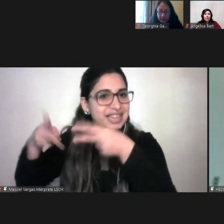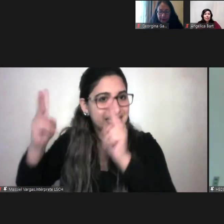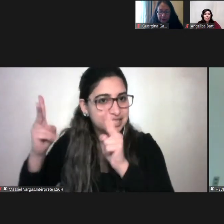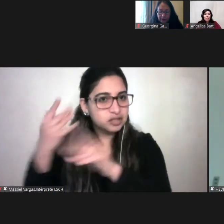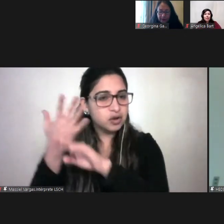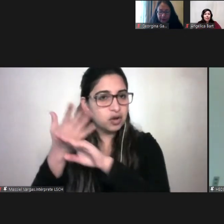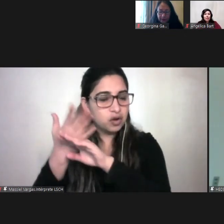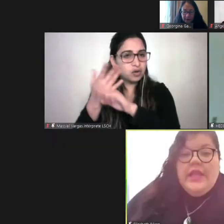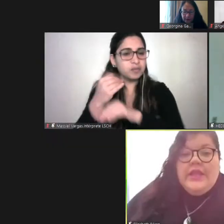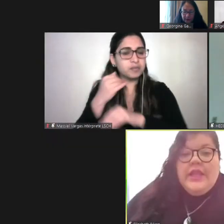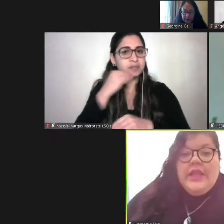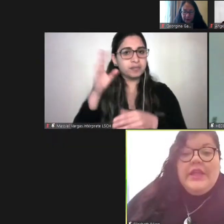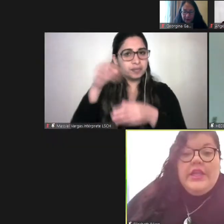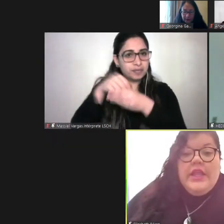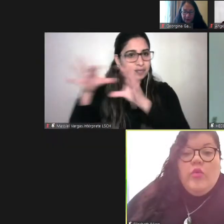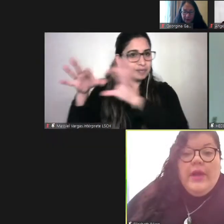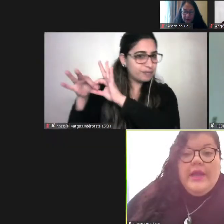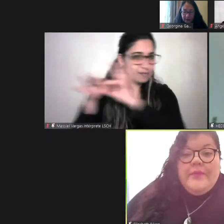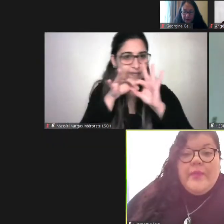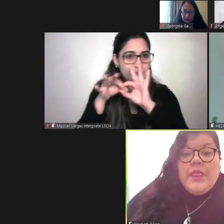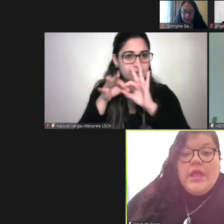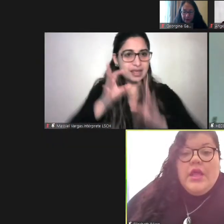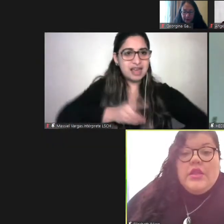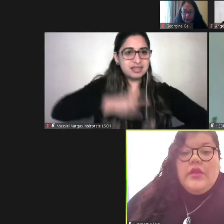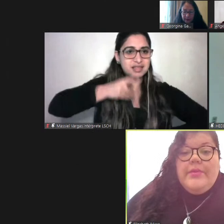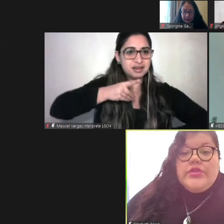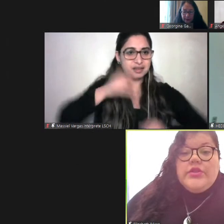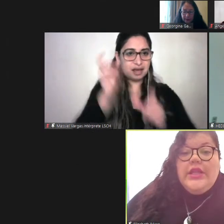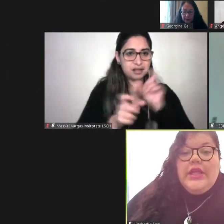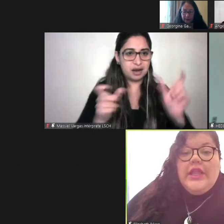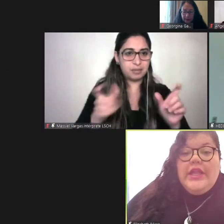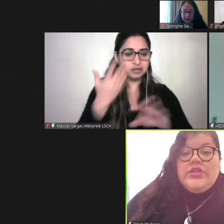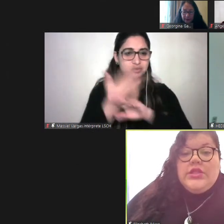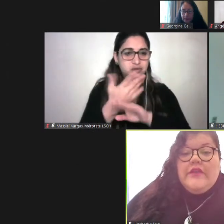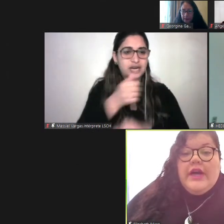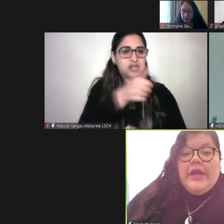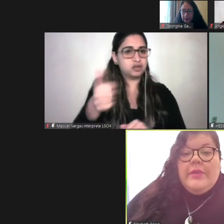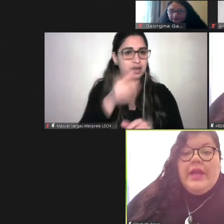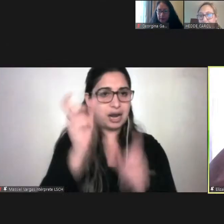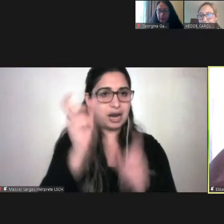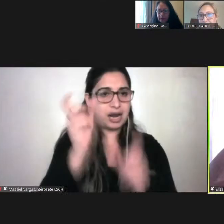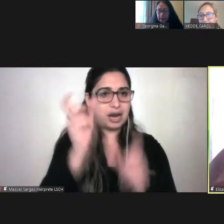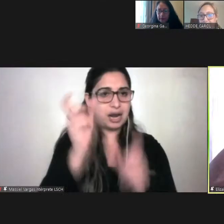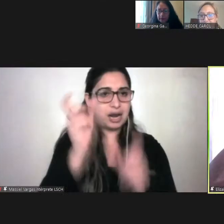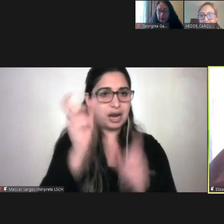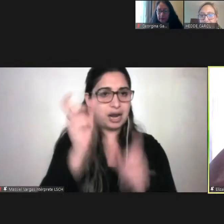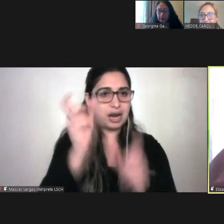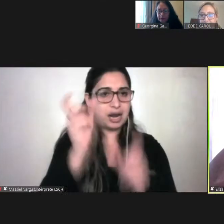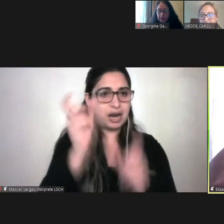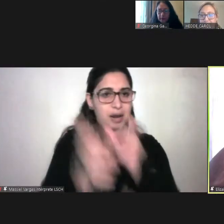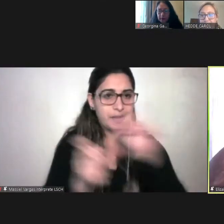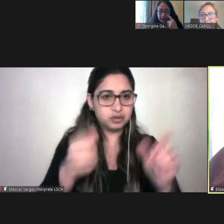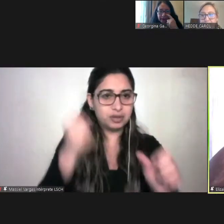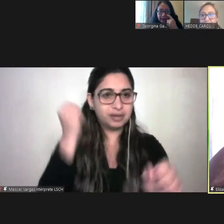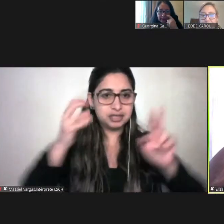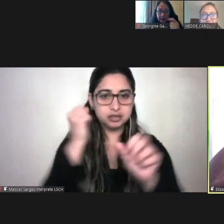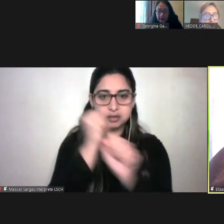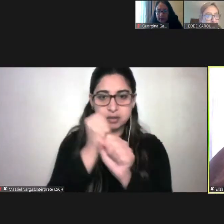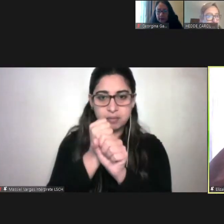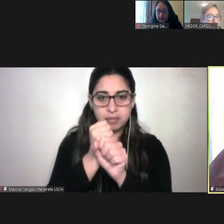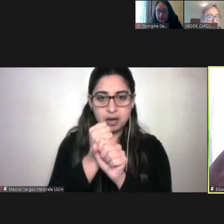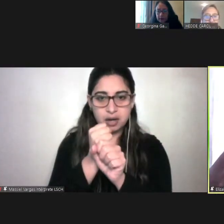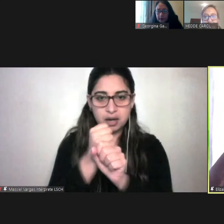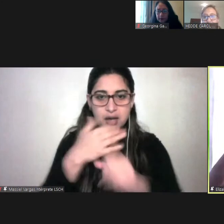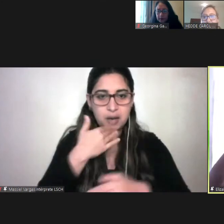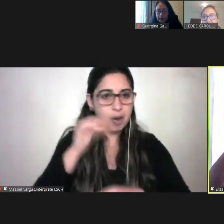parte inseparable e inherente de la dignidad humana. Toda persona tiene derecho a trabajar para poder vivir con dignidad. Como